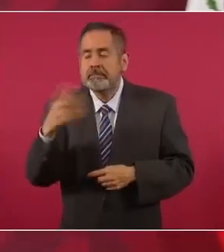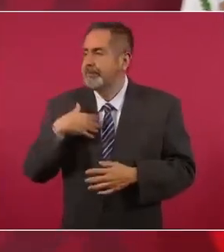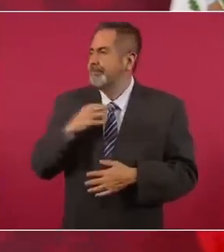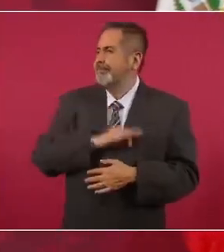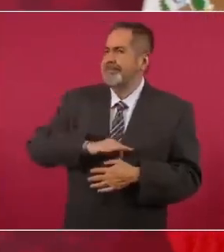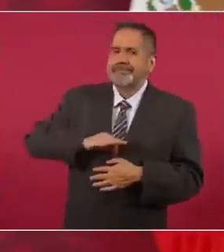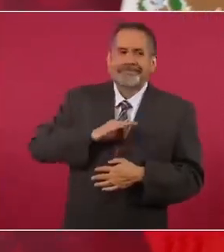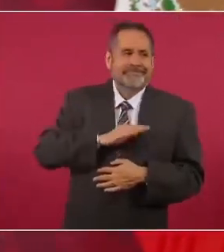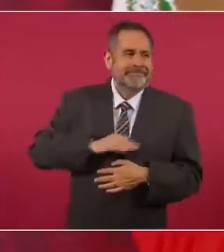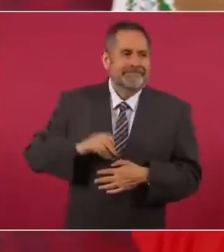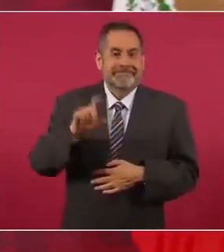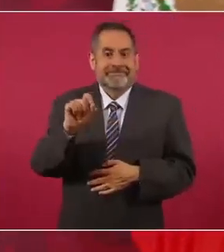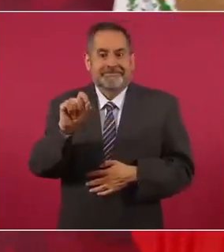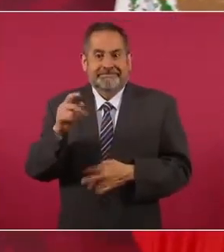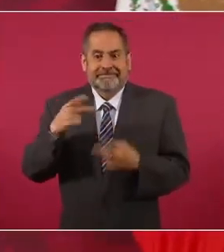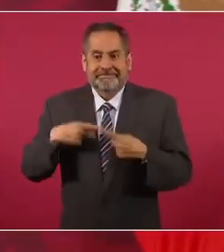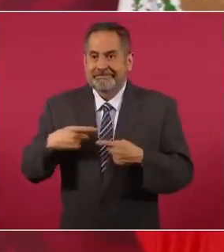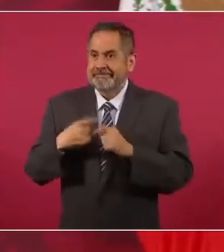feliz.